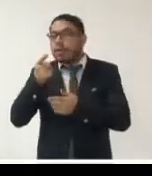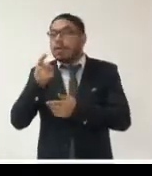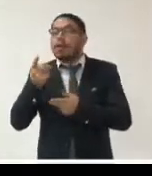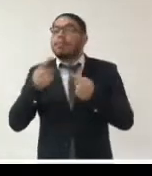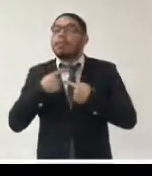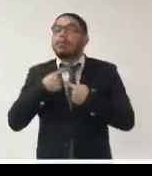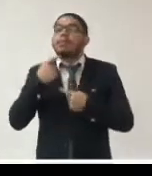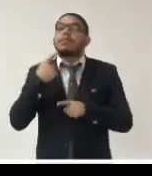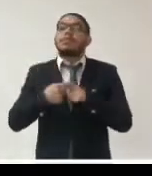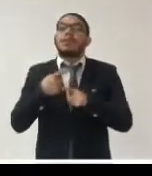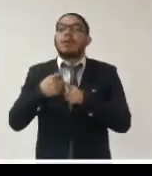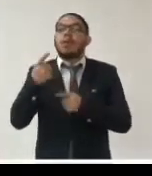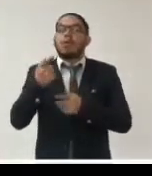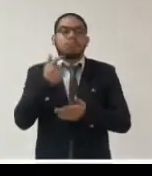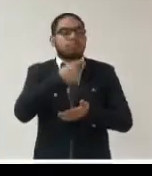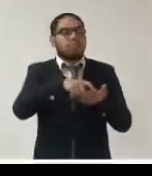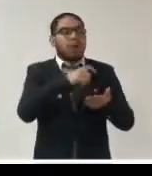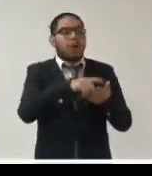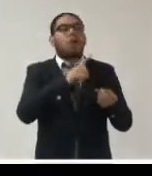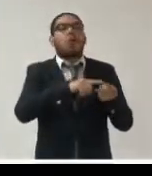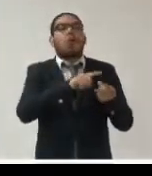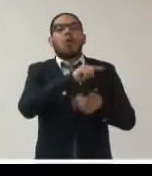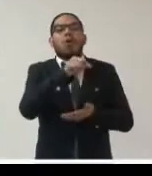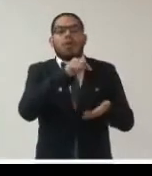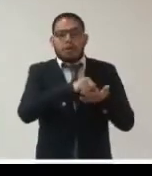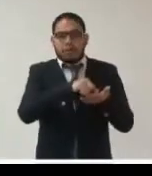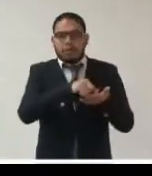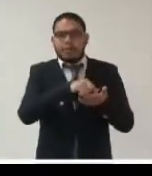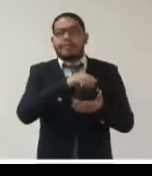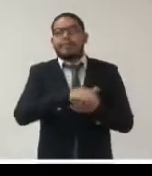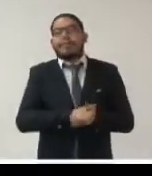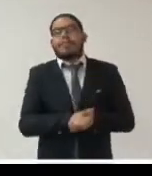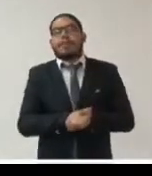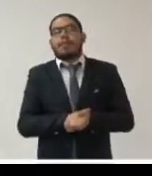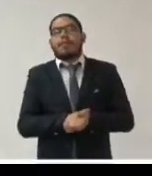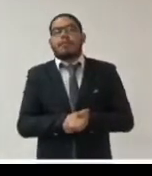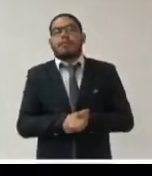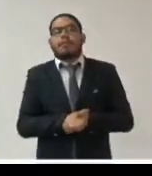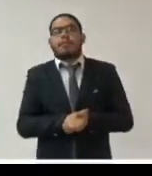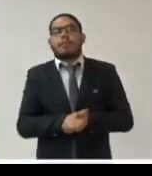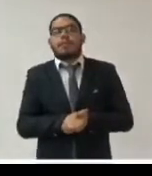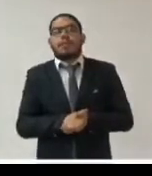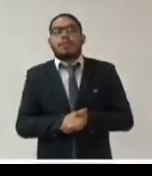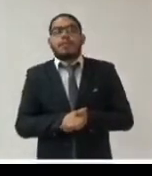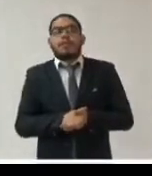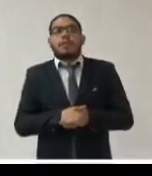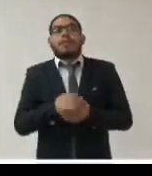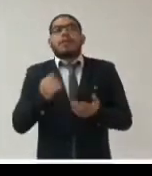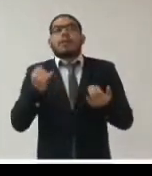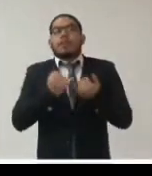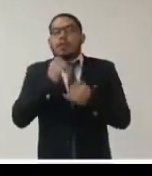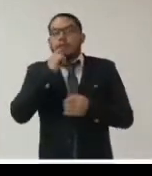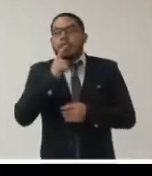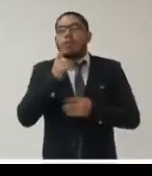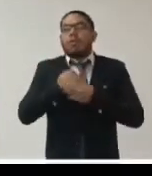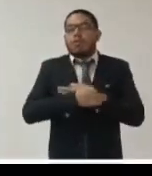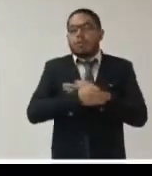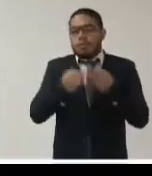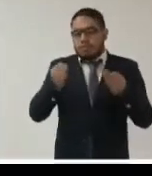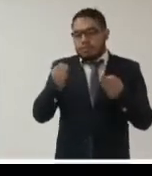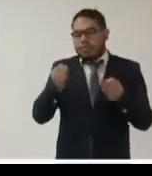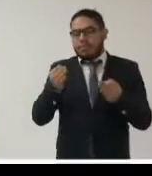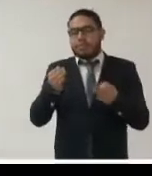especialmente importante en el caso de la contratación directa la publicidad completa de los